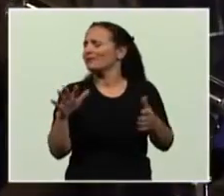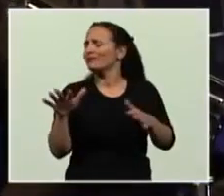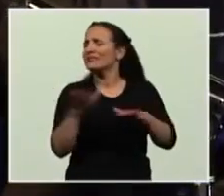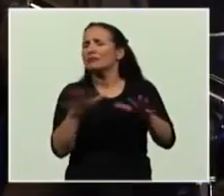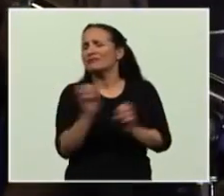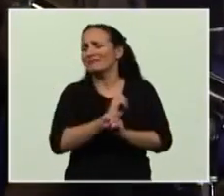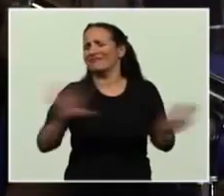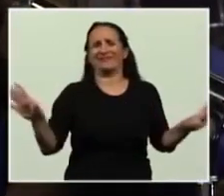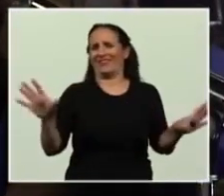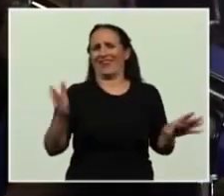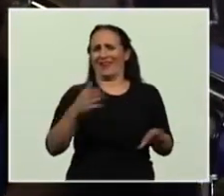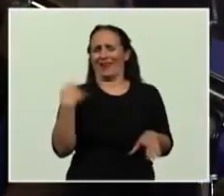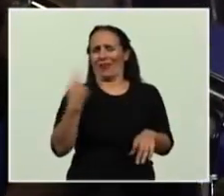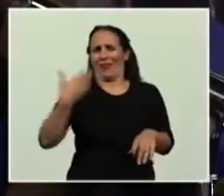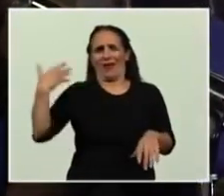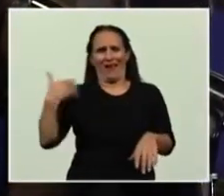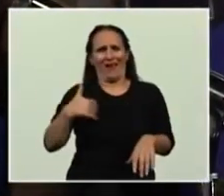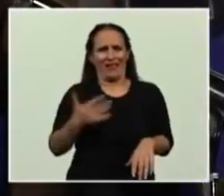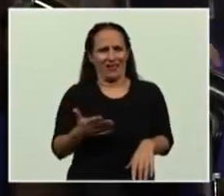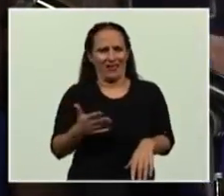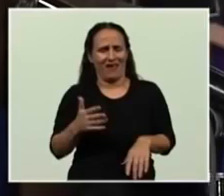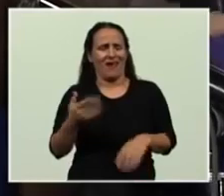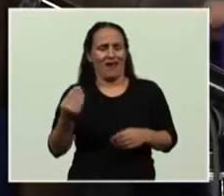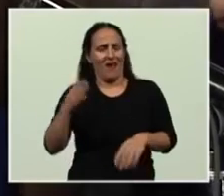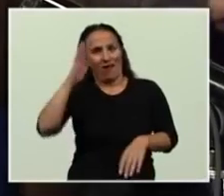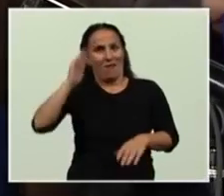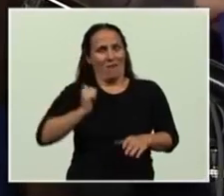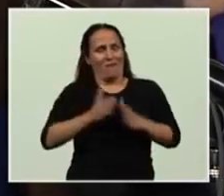durante las dictaduras militares,